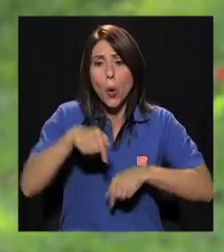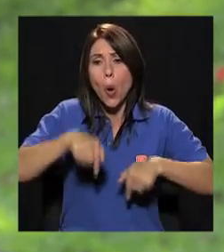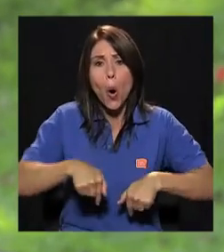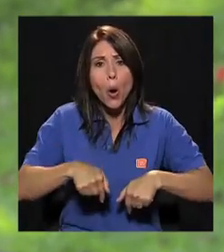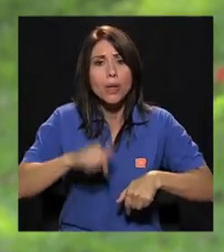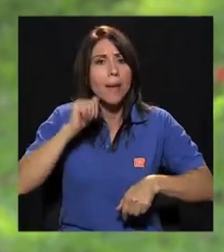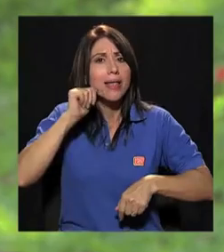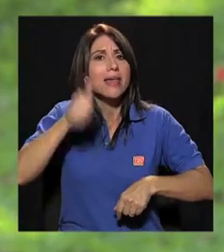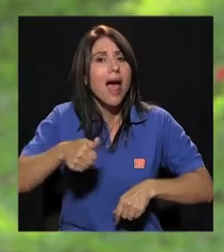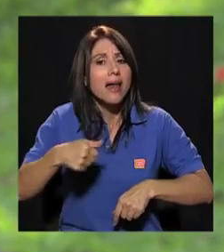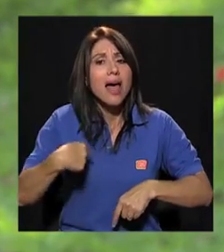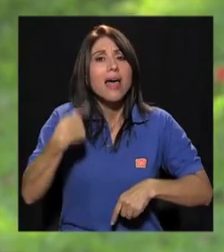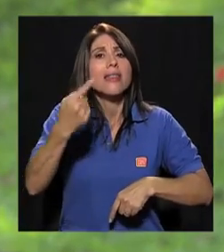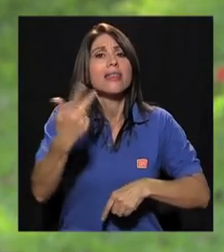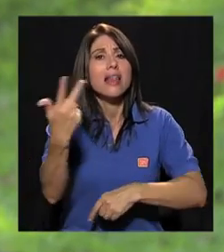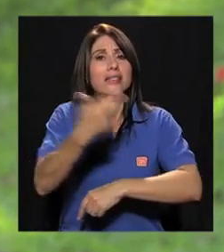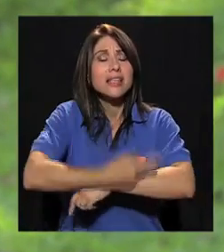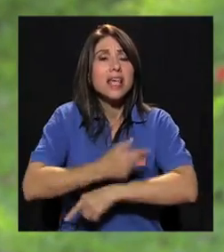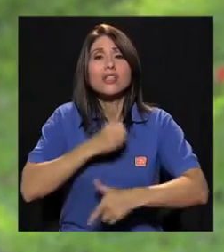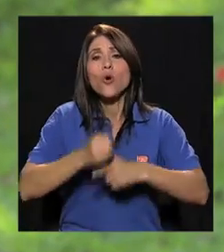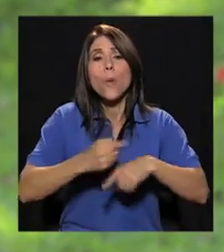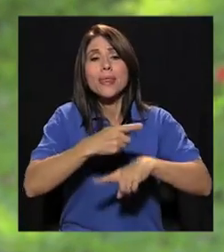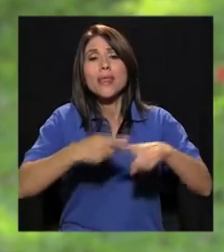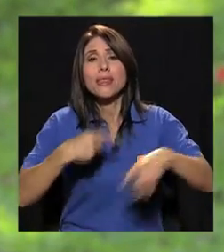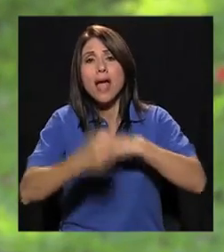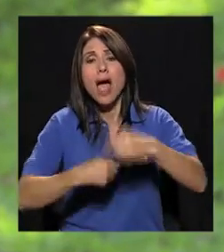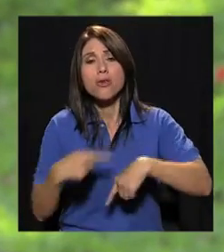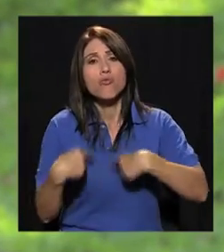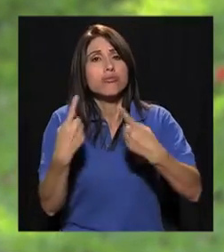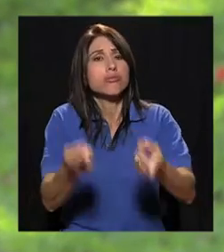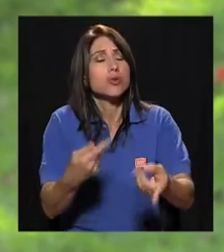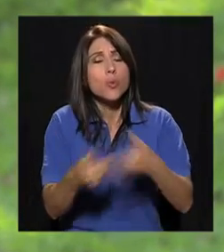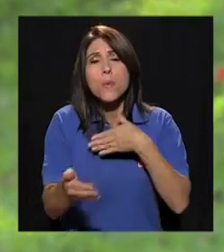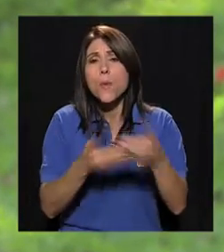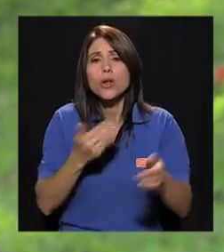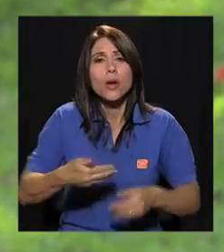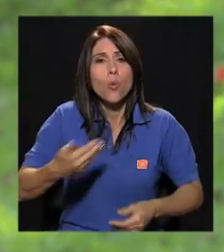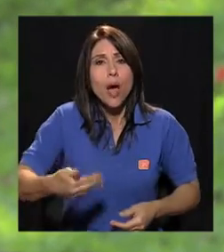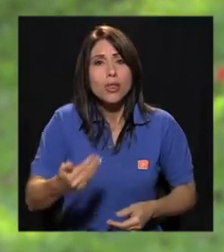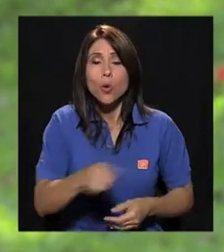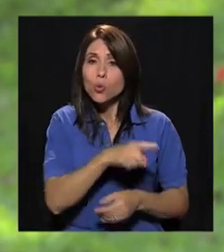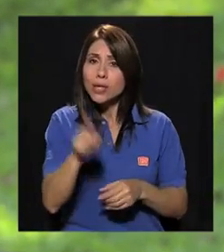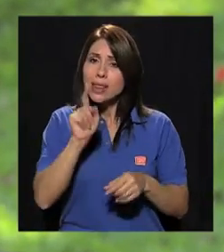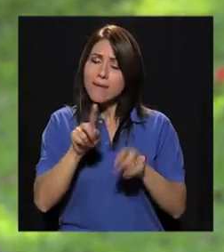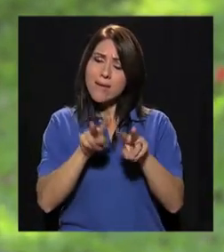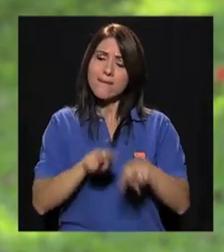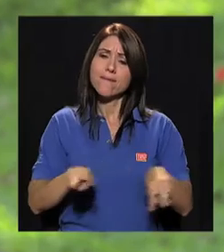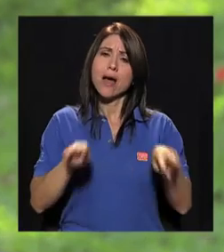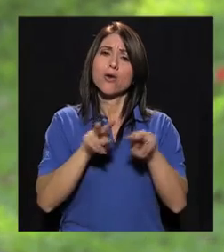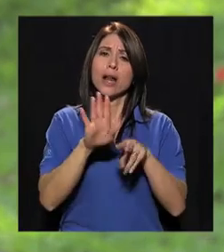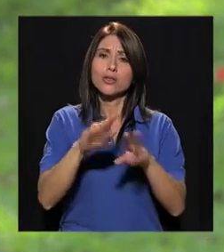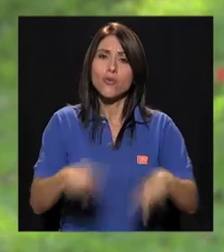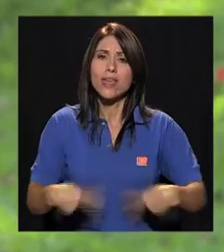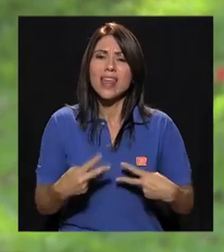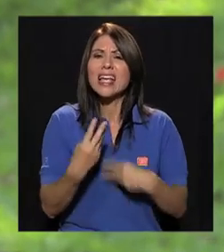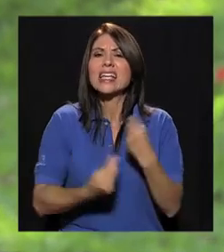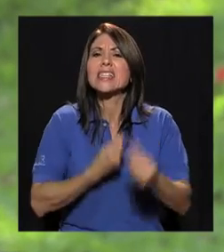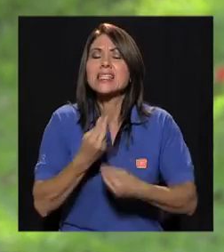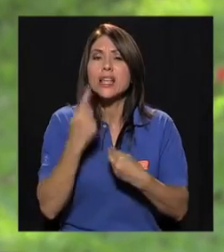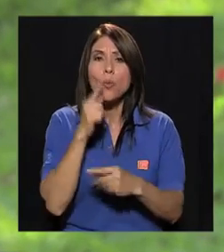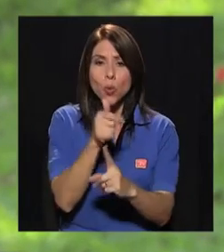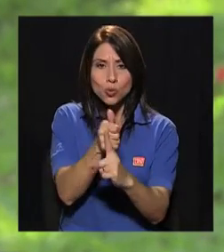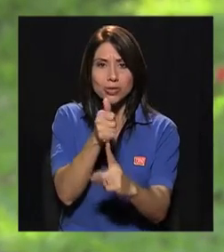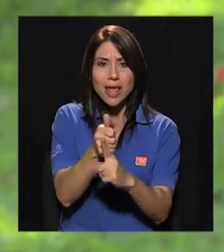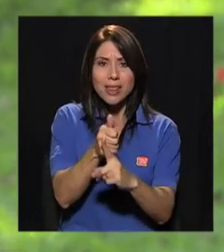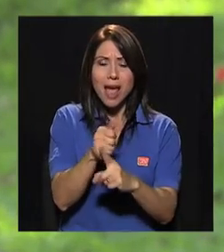mañana, dentro de tres días o hasta mediados de año, no importa cuándo es, valore su vida. ¿Qué está haciendo